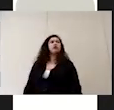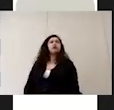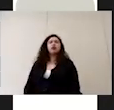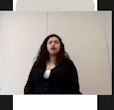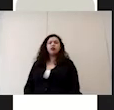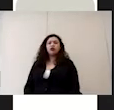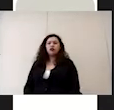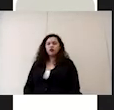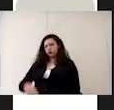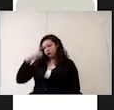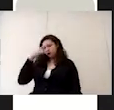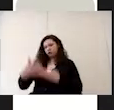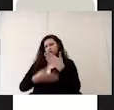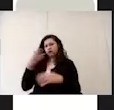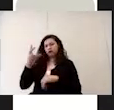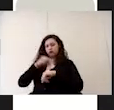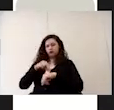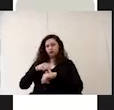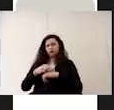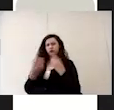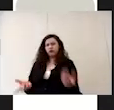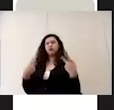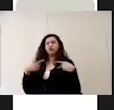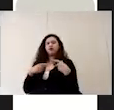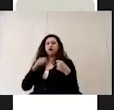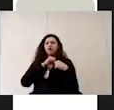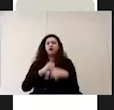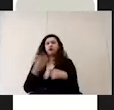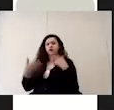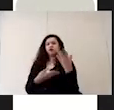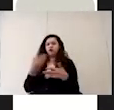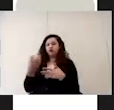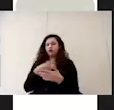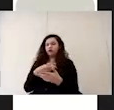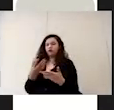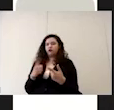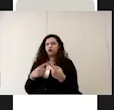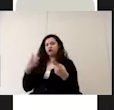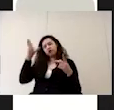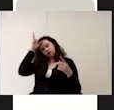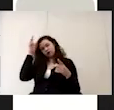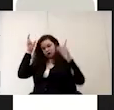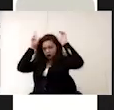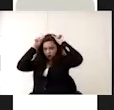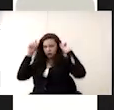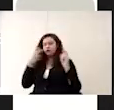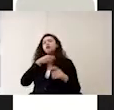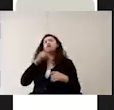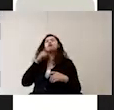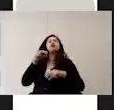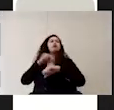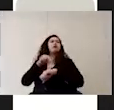cuanto al servicio médico el personal encargado de este servicio ya sea enfermera enfermero o médico